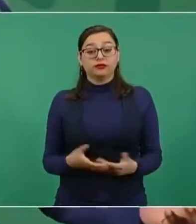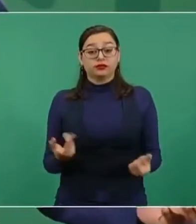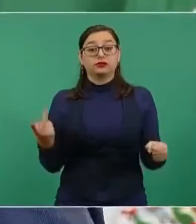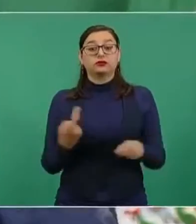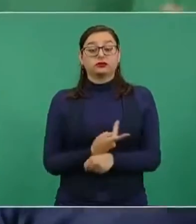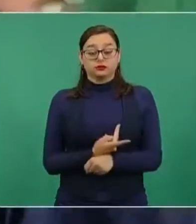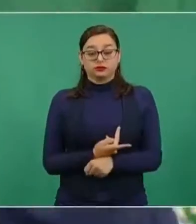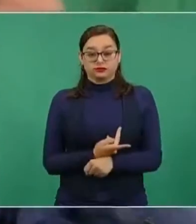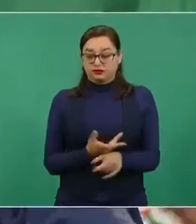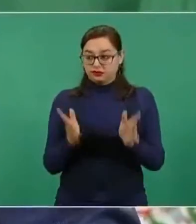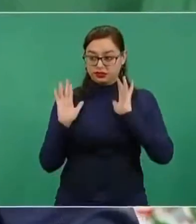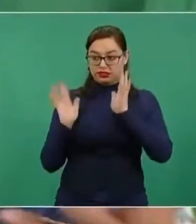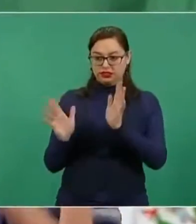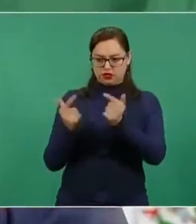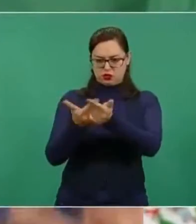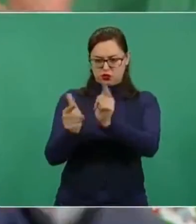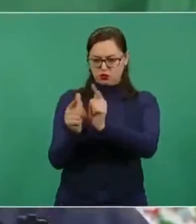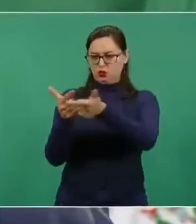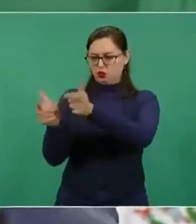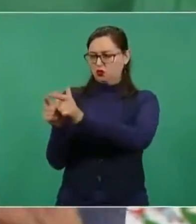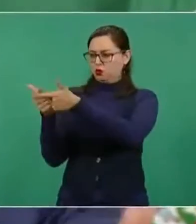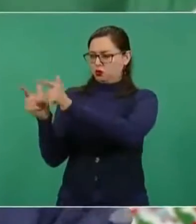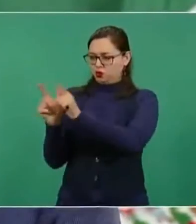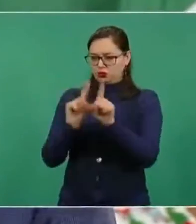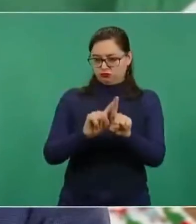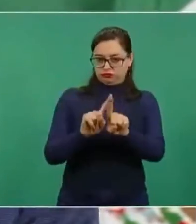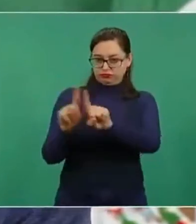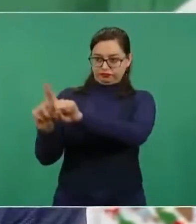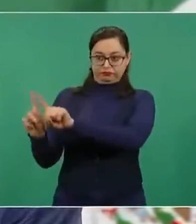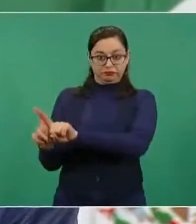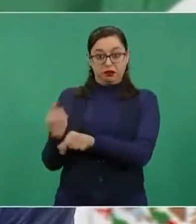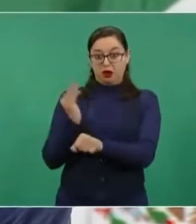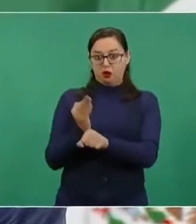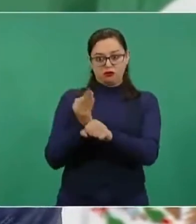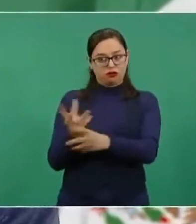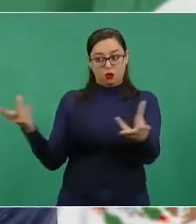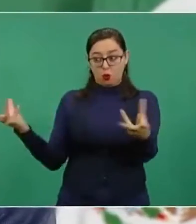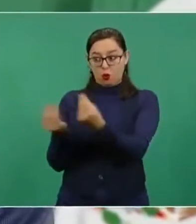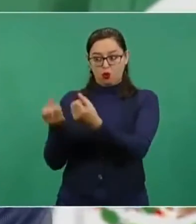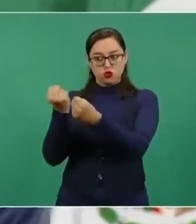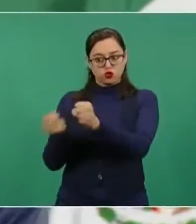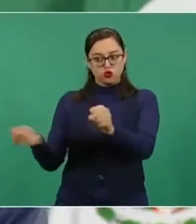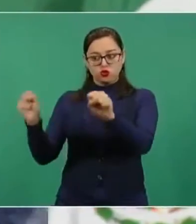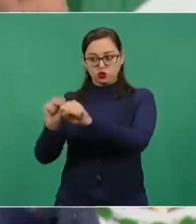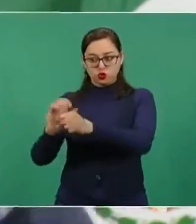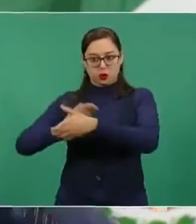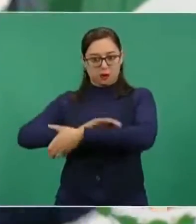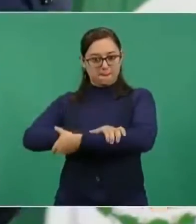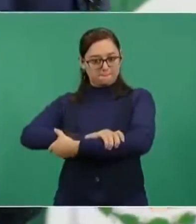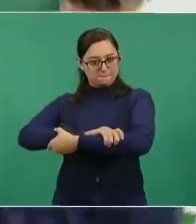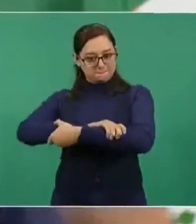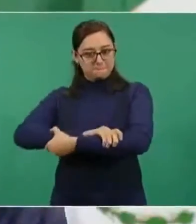están aliados para seguir manteniendo privilegios y contratos que